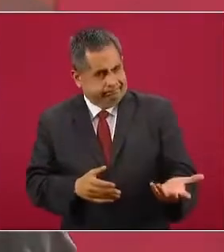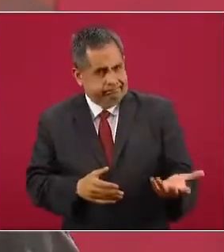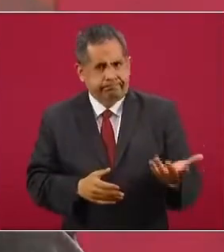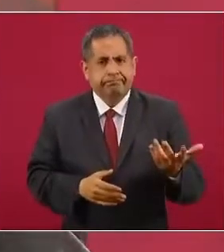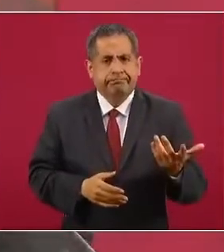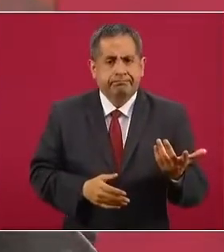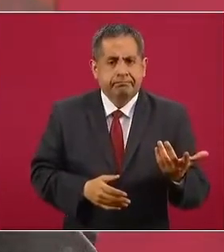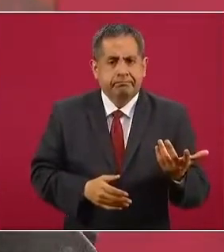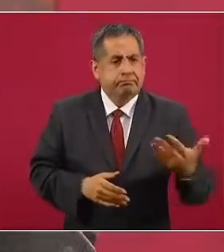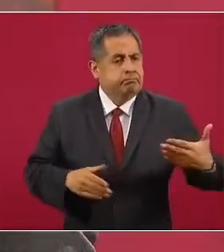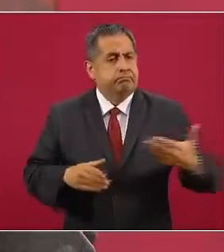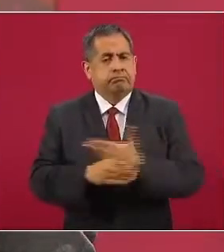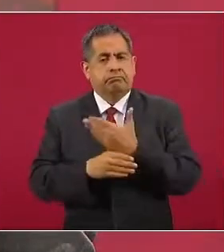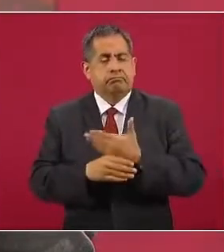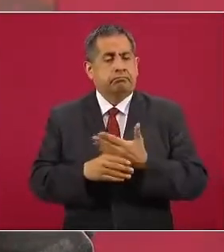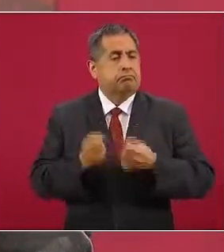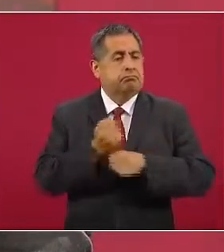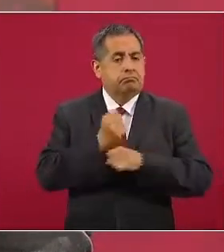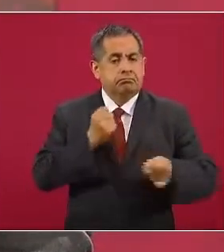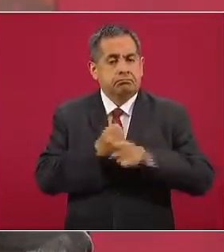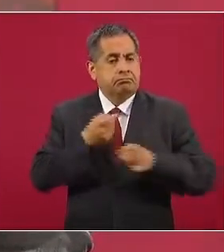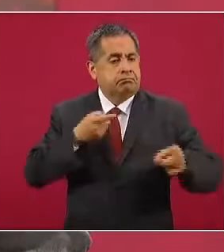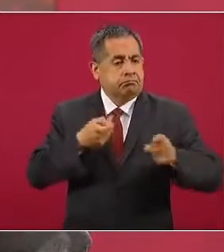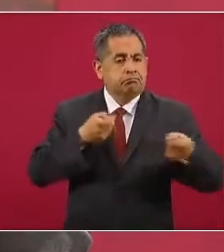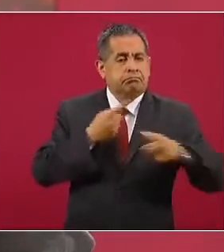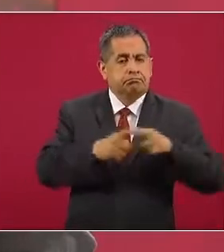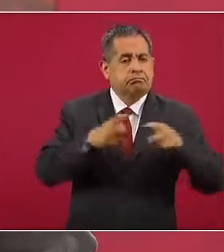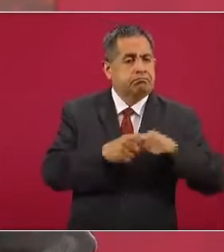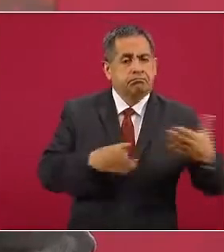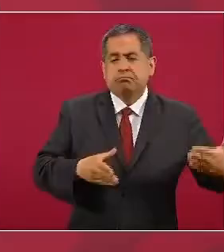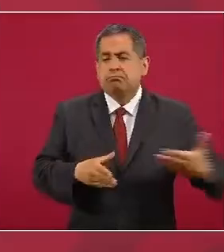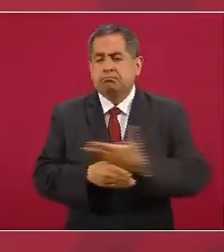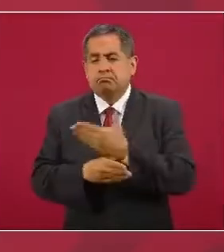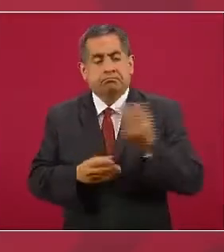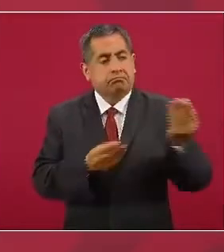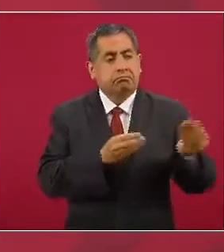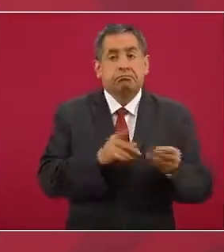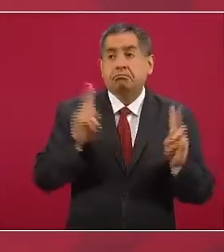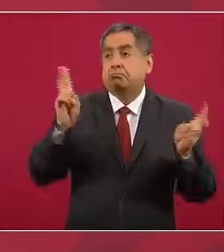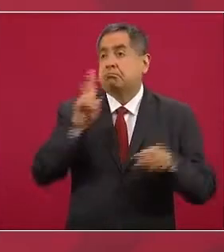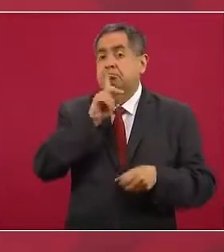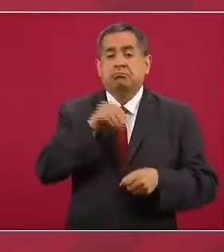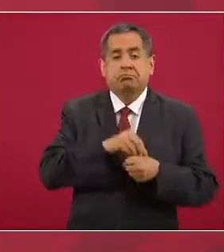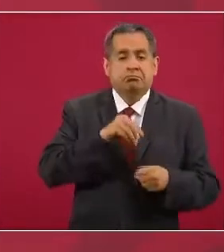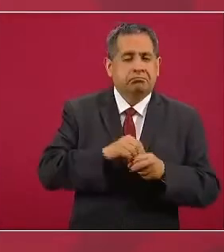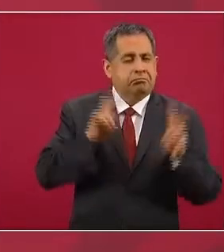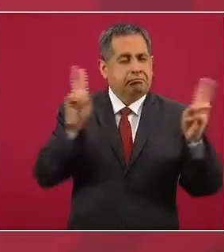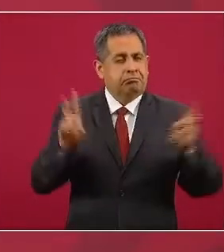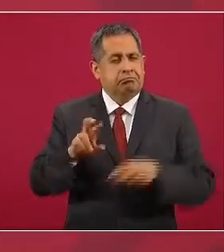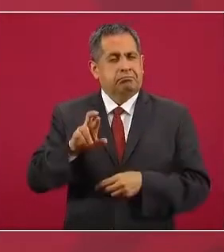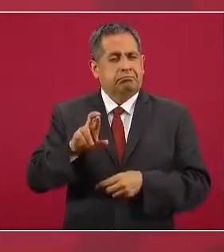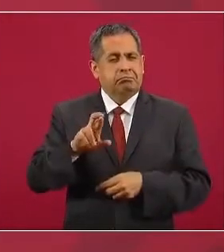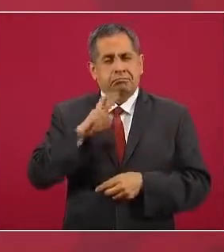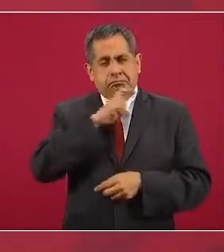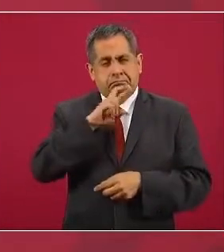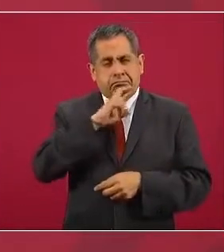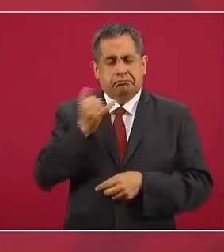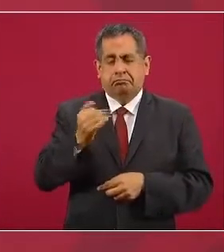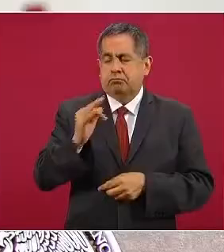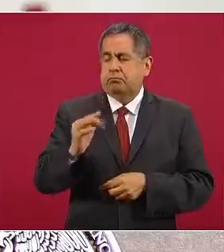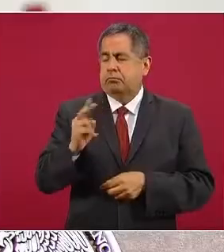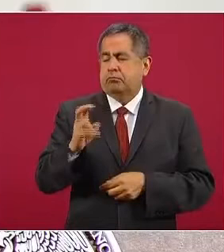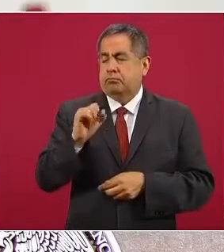la introducción de armas en el operativo secreto de Rápido y Furioso. Eso no,